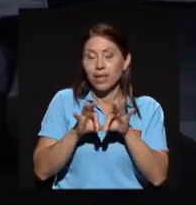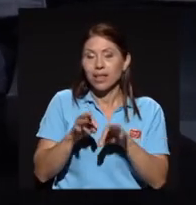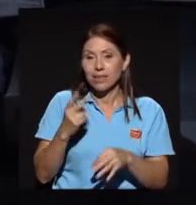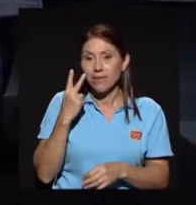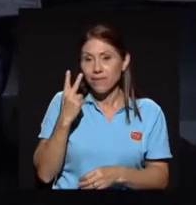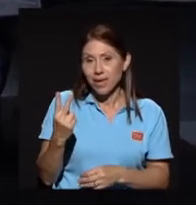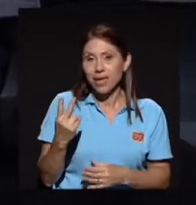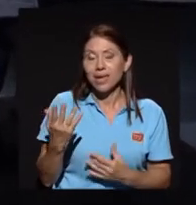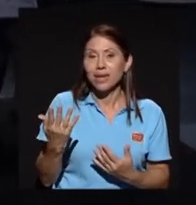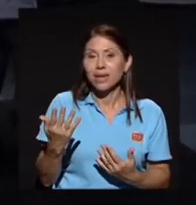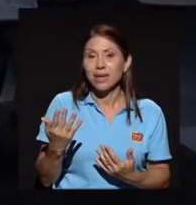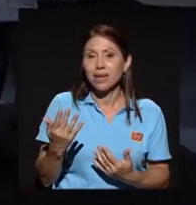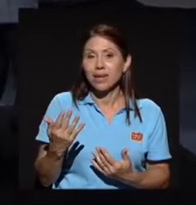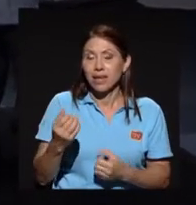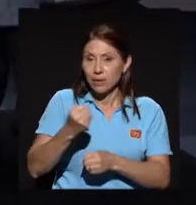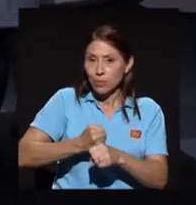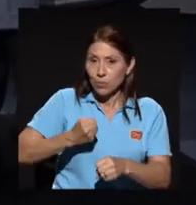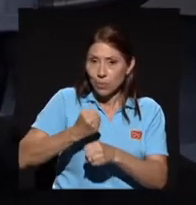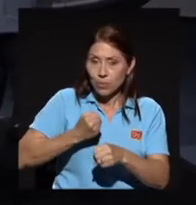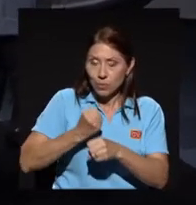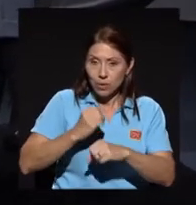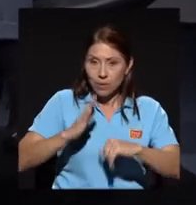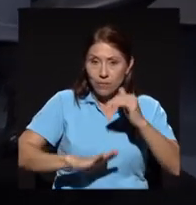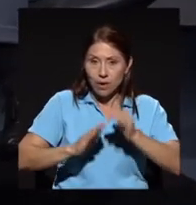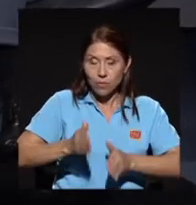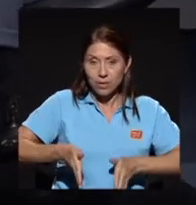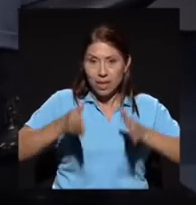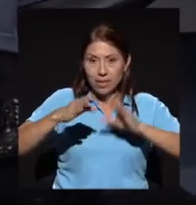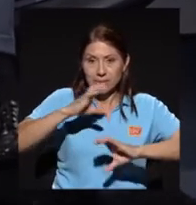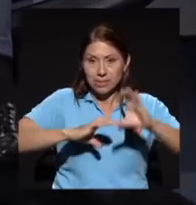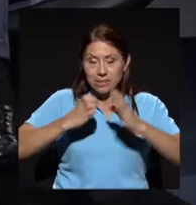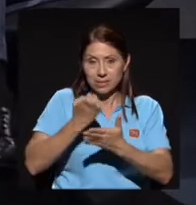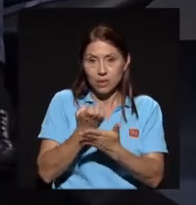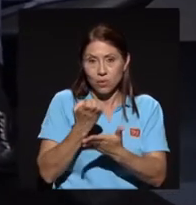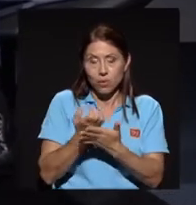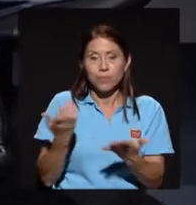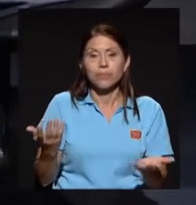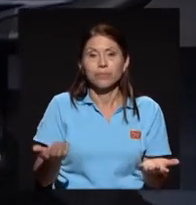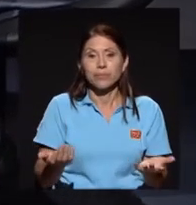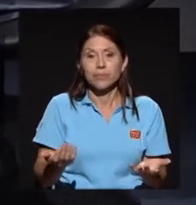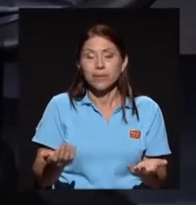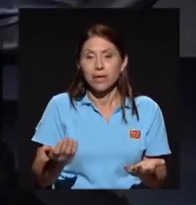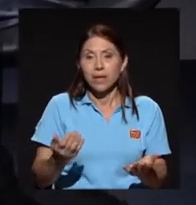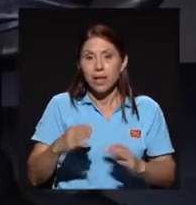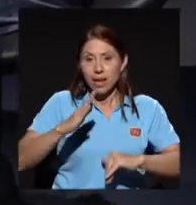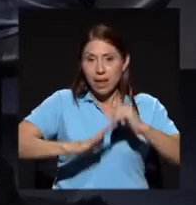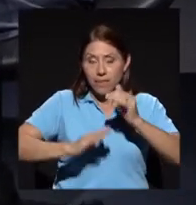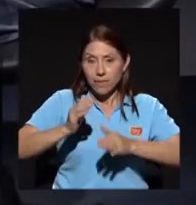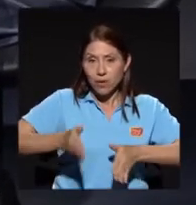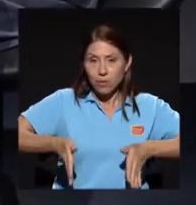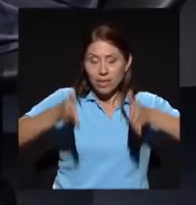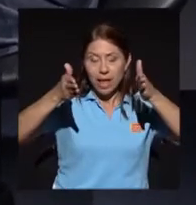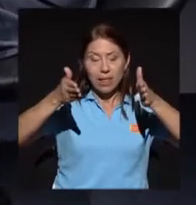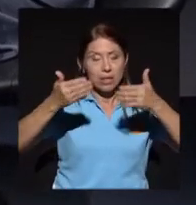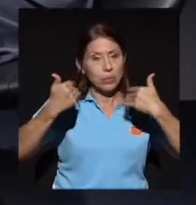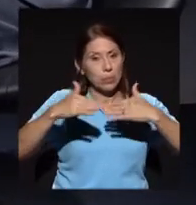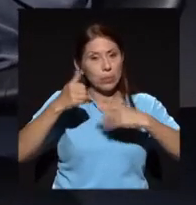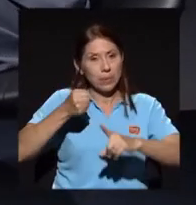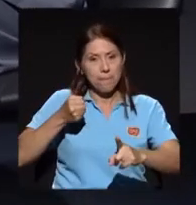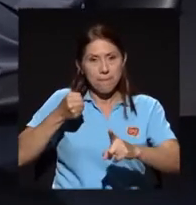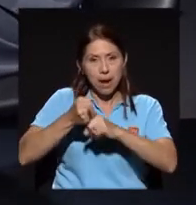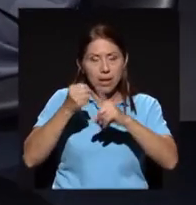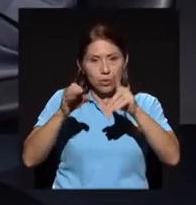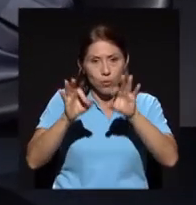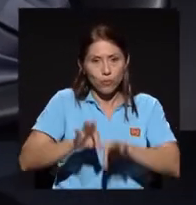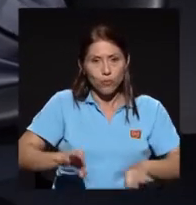ver el desempeño que ha tenido la facultad. La facultad ha tenido un impacto fundamental en la sociedad